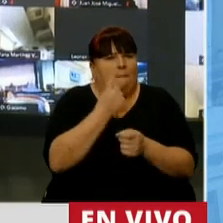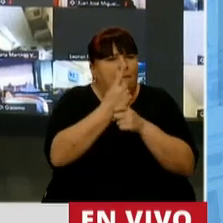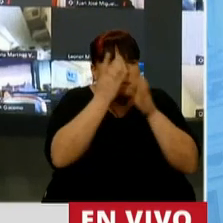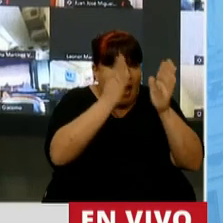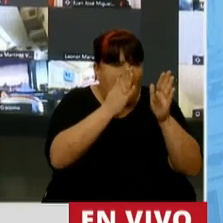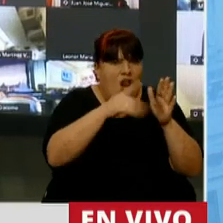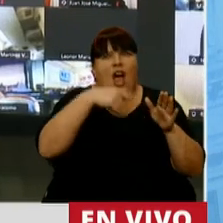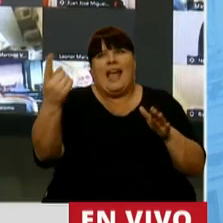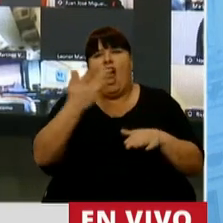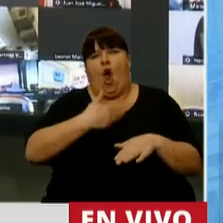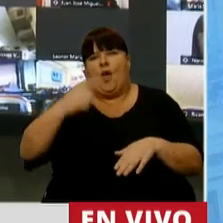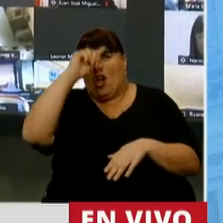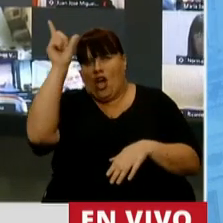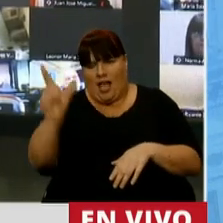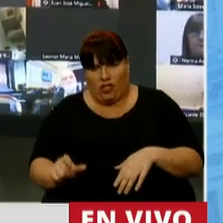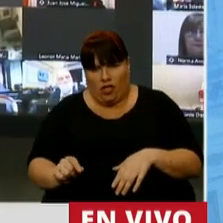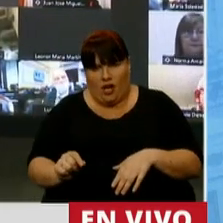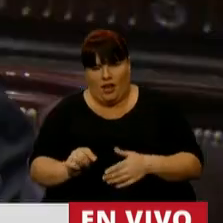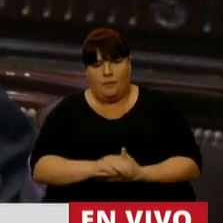cualquier gobierno de turno a nivel nacional.